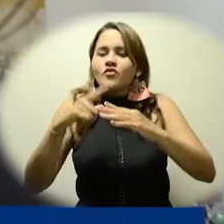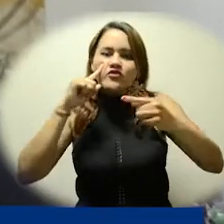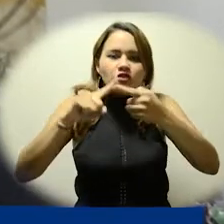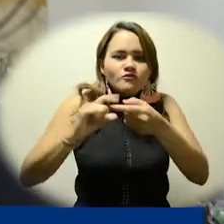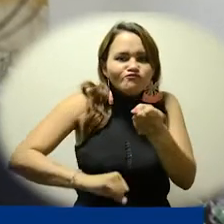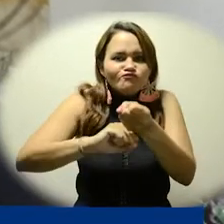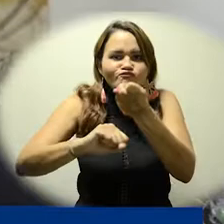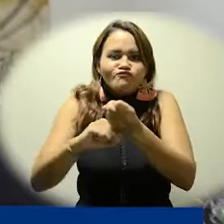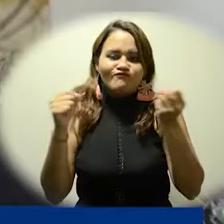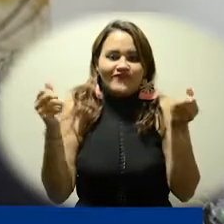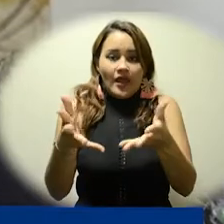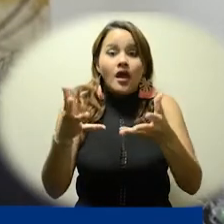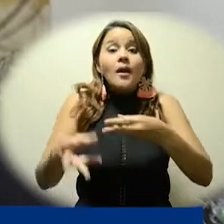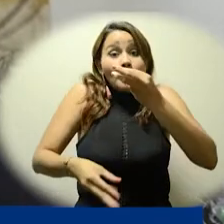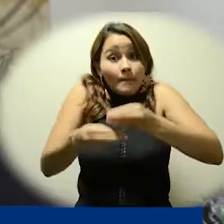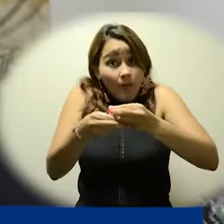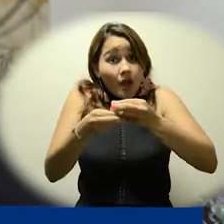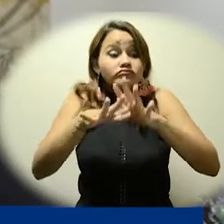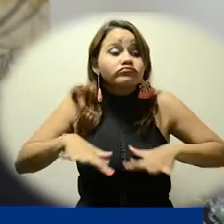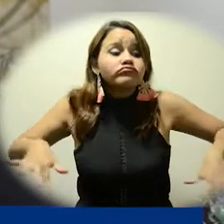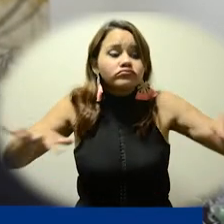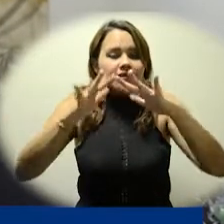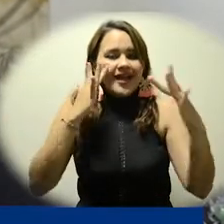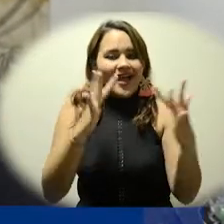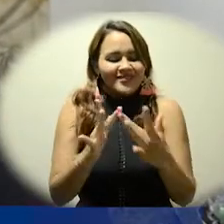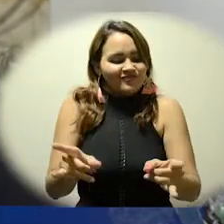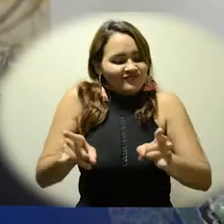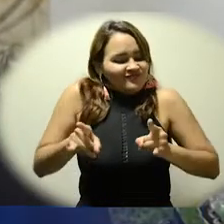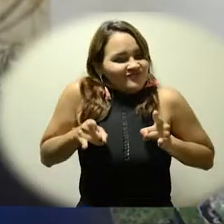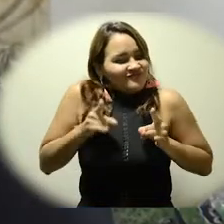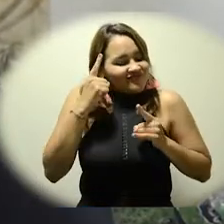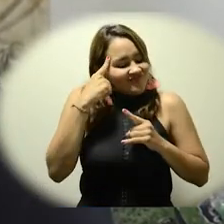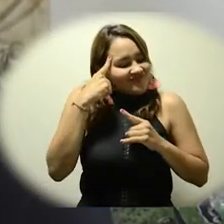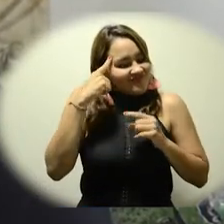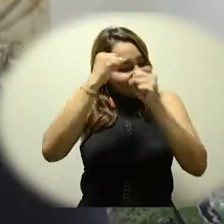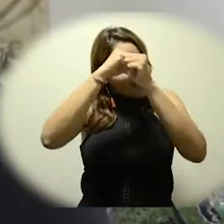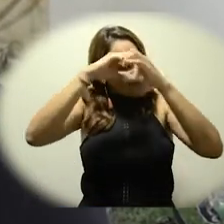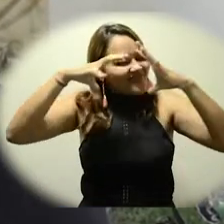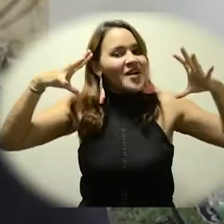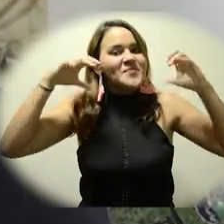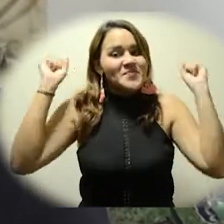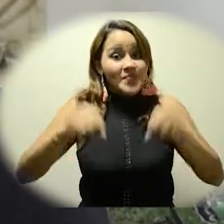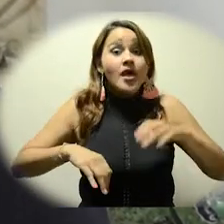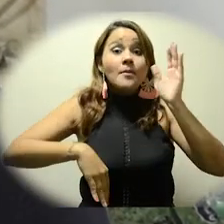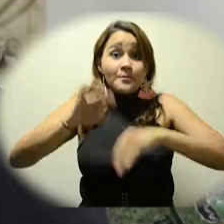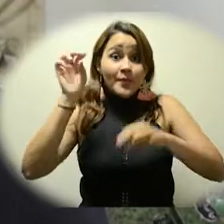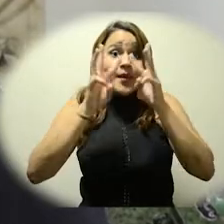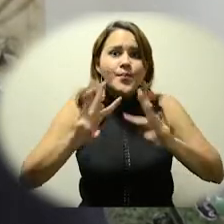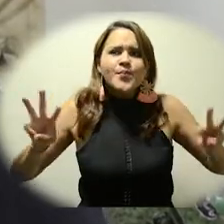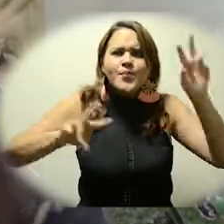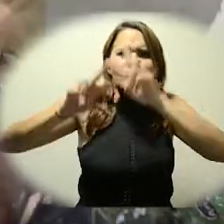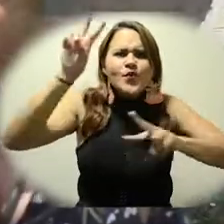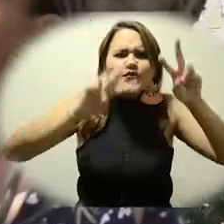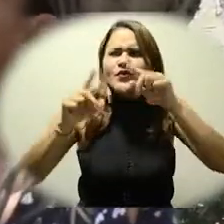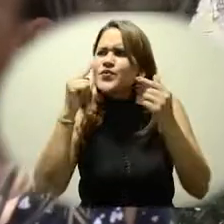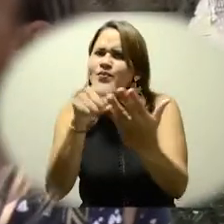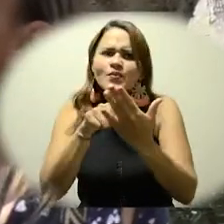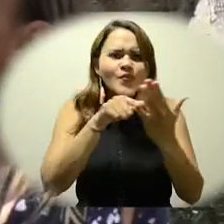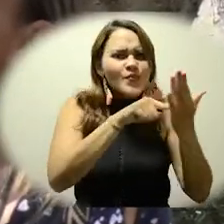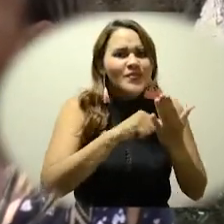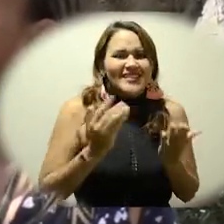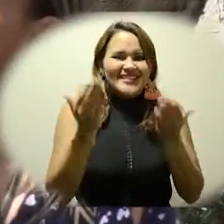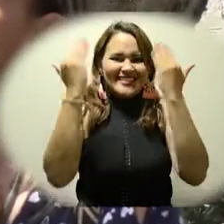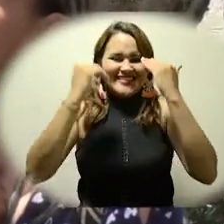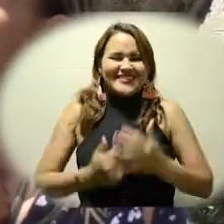querido brindarles, como también todos los espacios locativos, todas las fuentes de inspiración, todas las evidencias museográficas que permitan